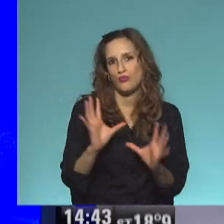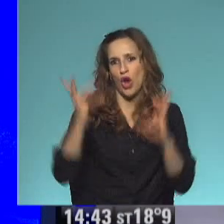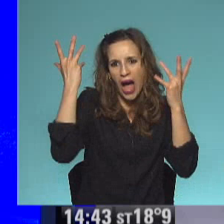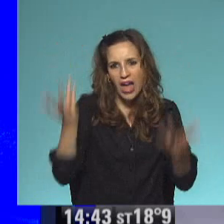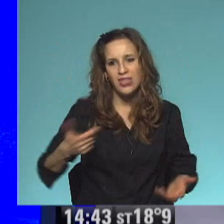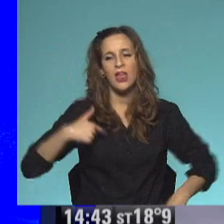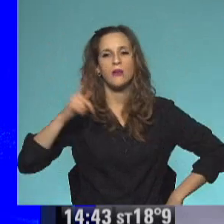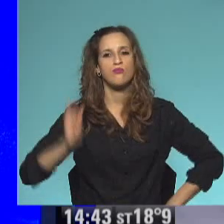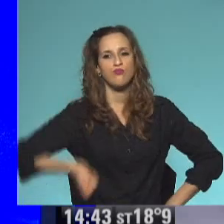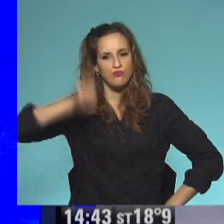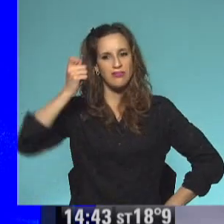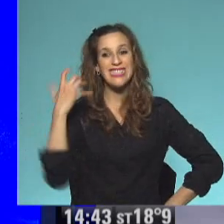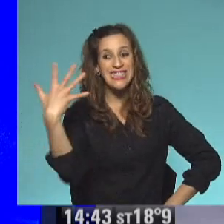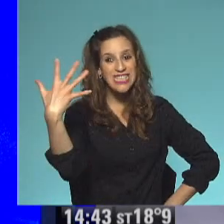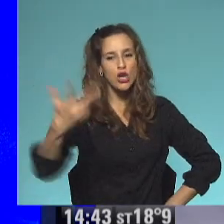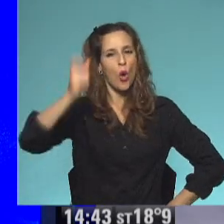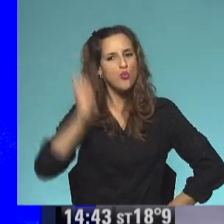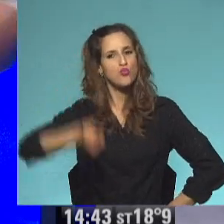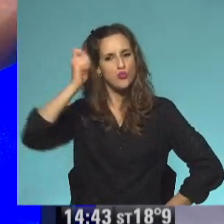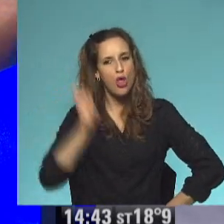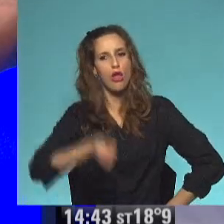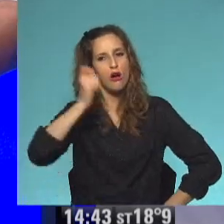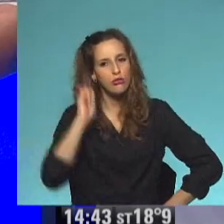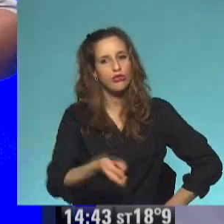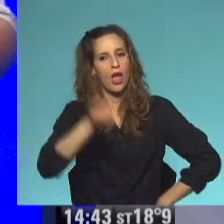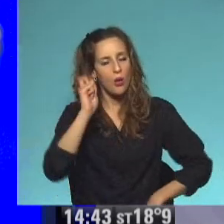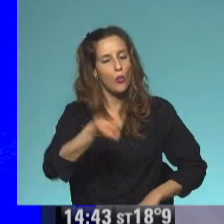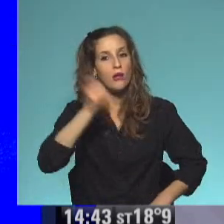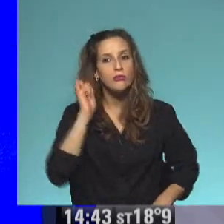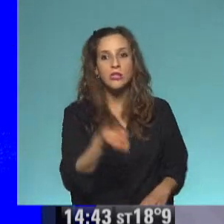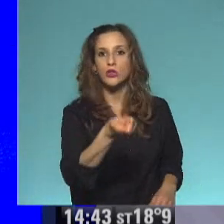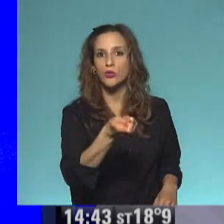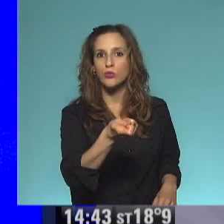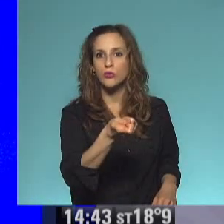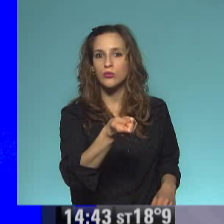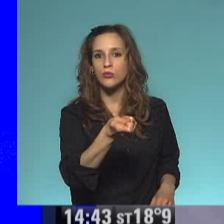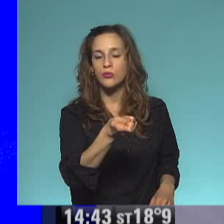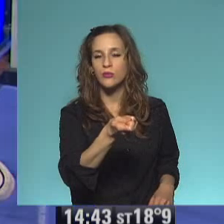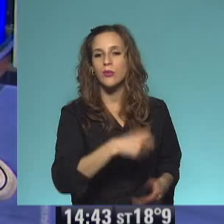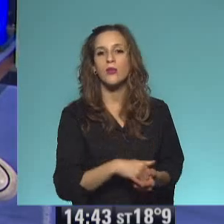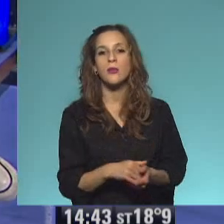la agitó cinco veces y... Miren esto.